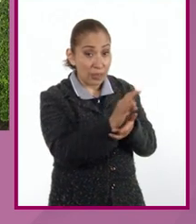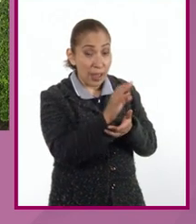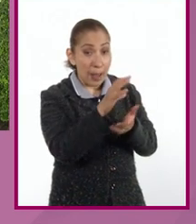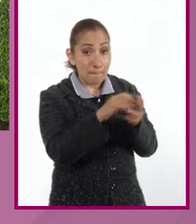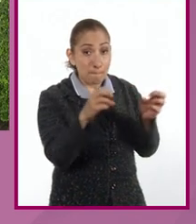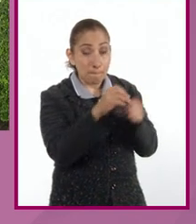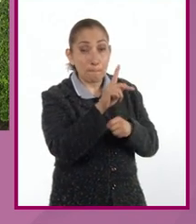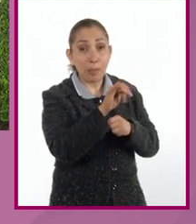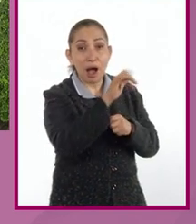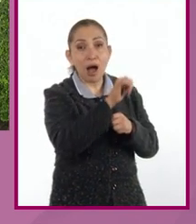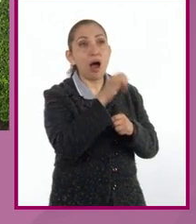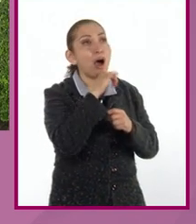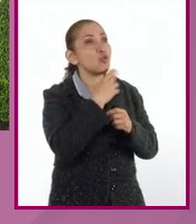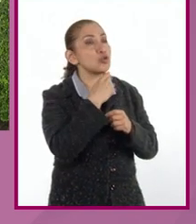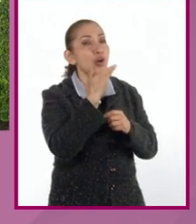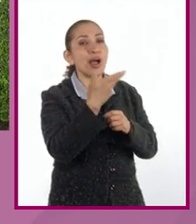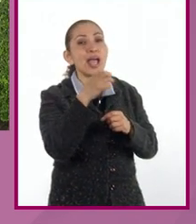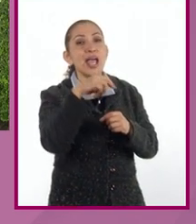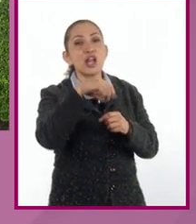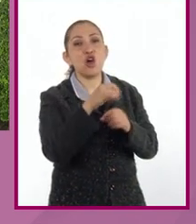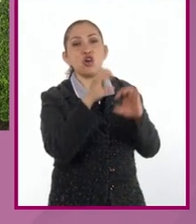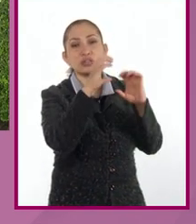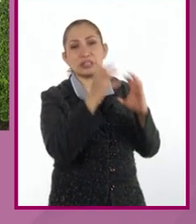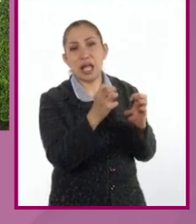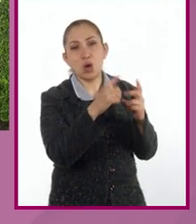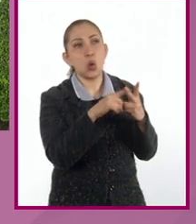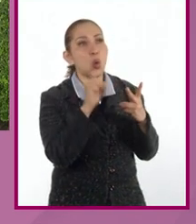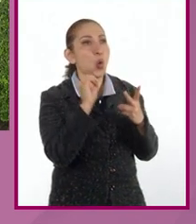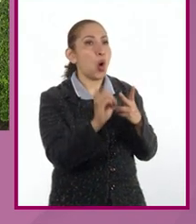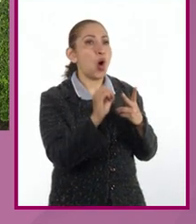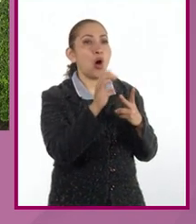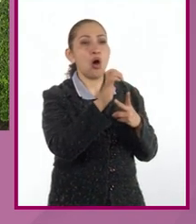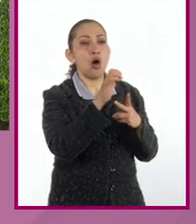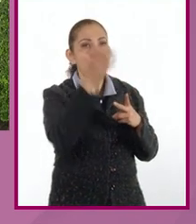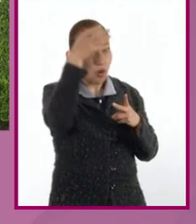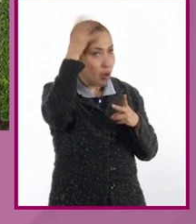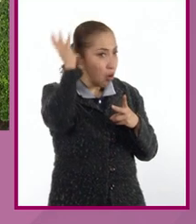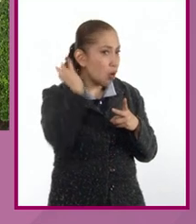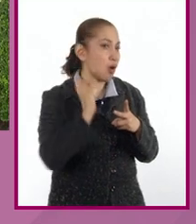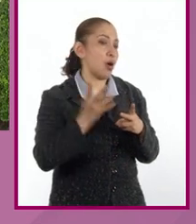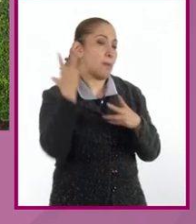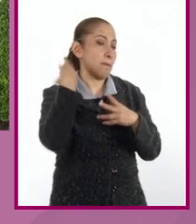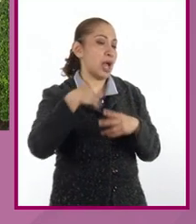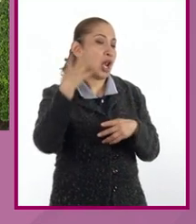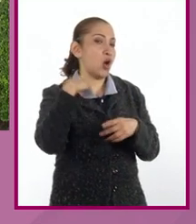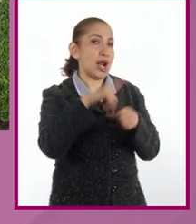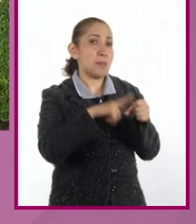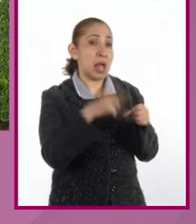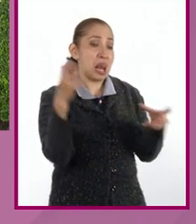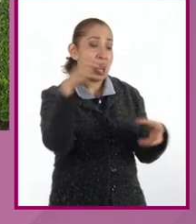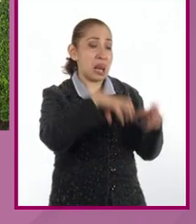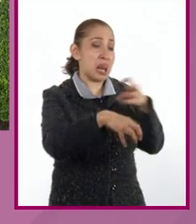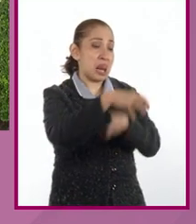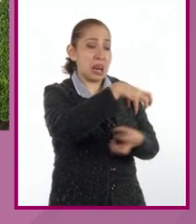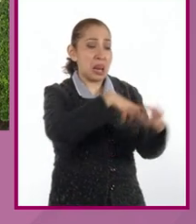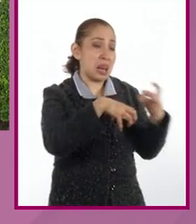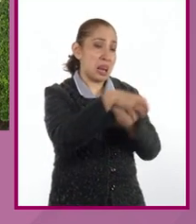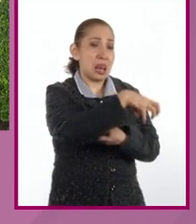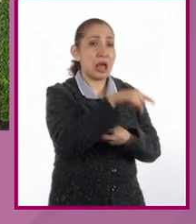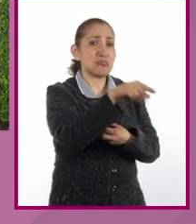paja, a veces se ocupaba heno seco, a veces crin de animales, ¿no? Y el cual